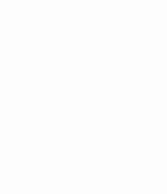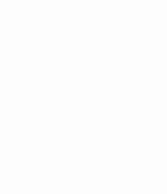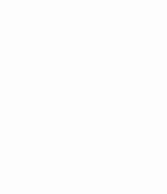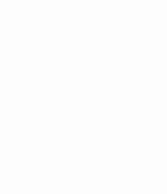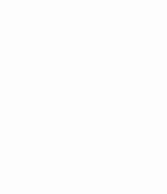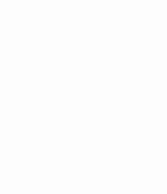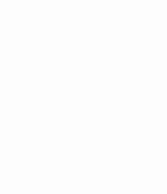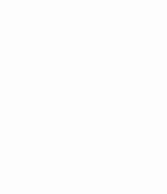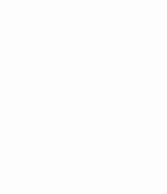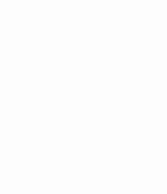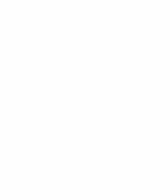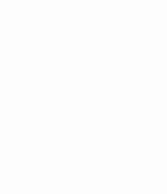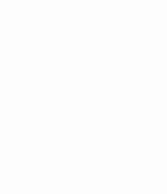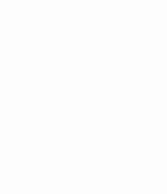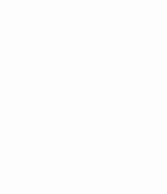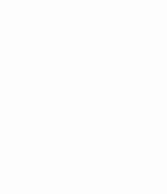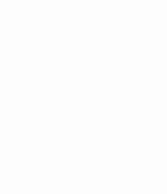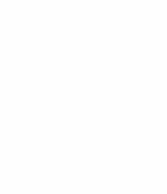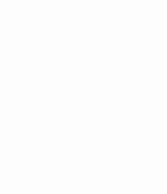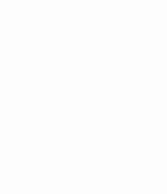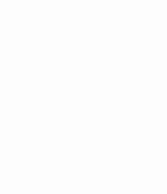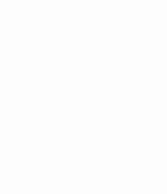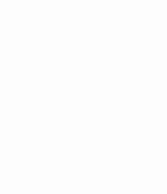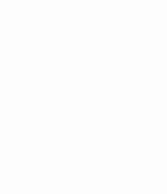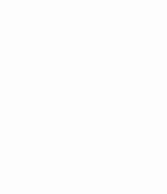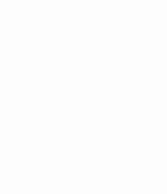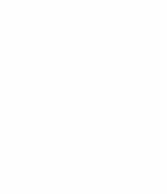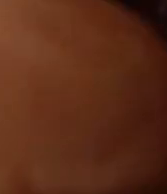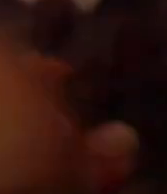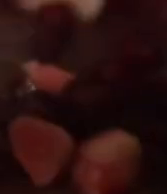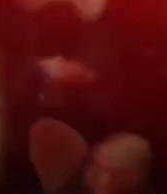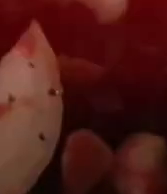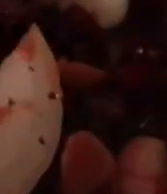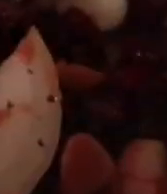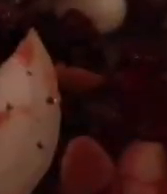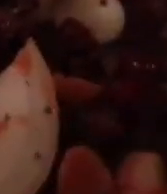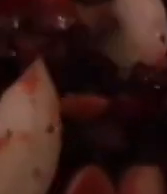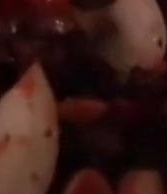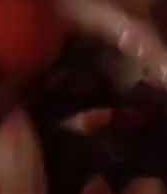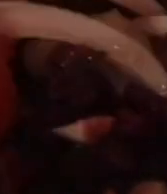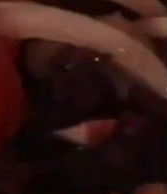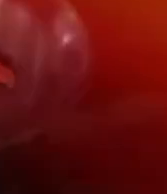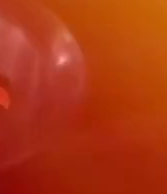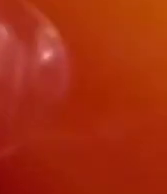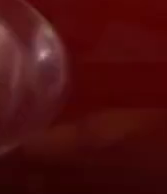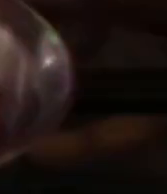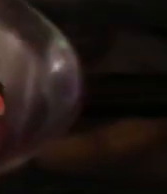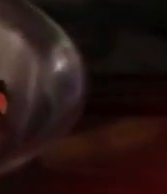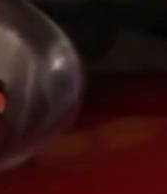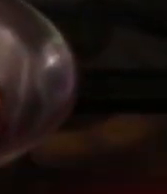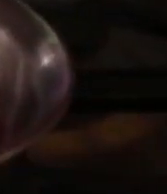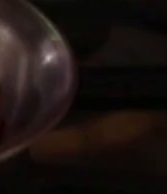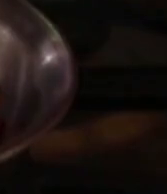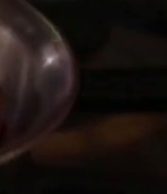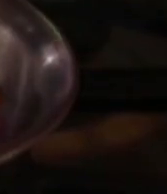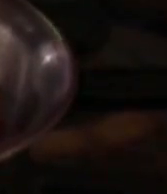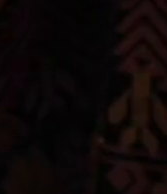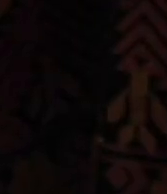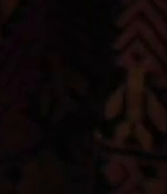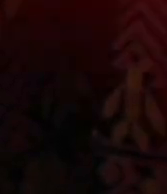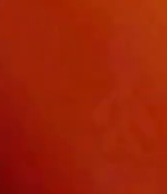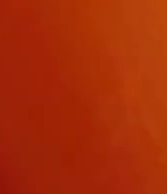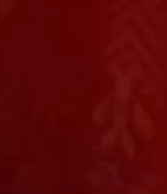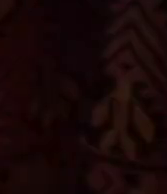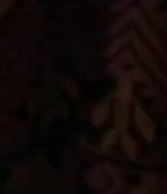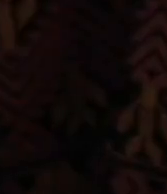Escuela TV Continuamos El aceite de coco Le pone Un toque